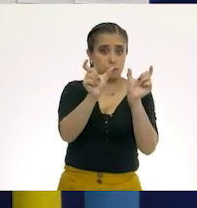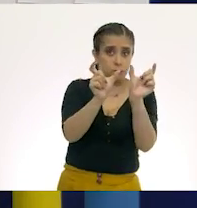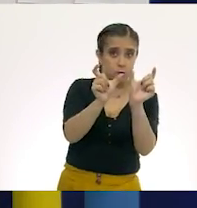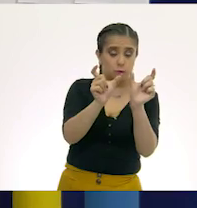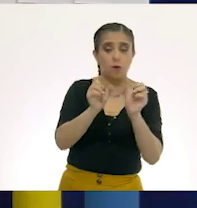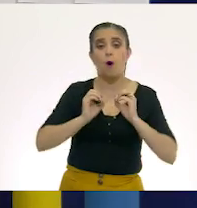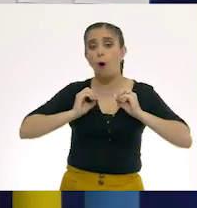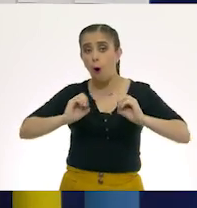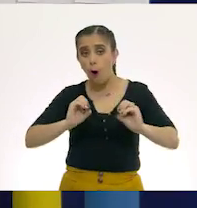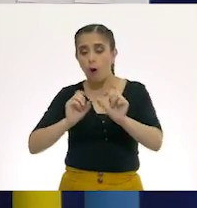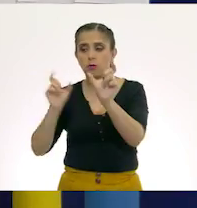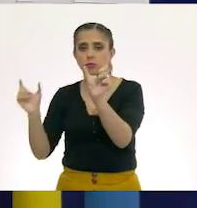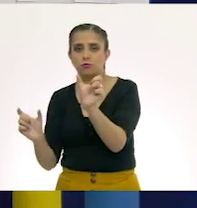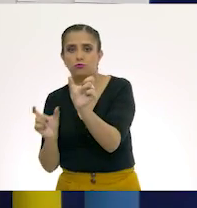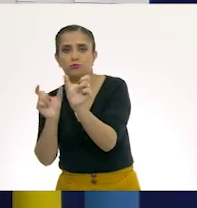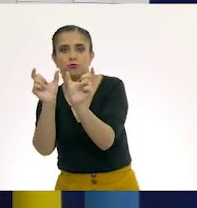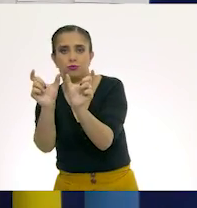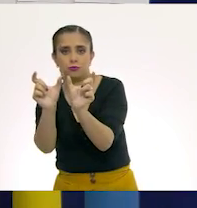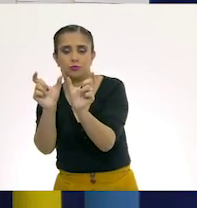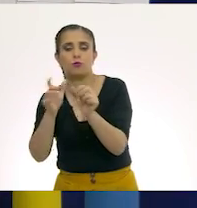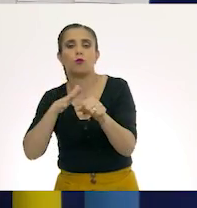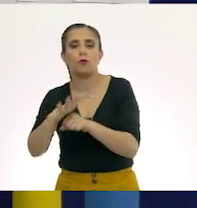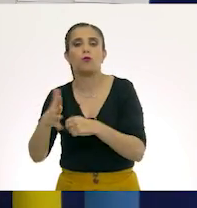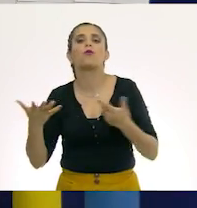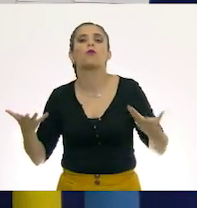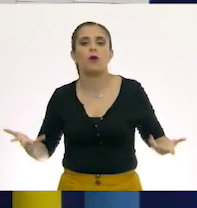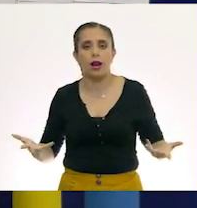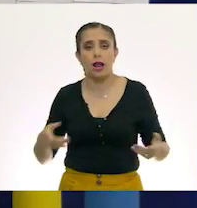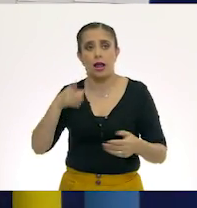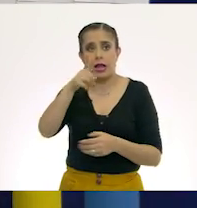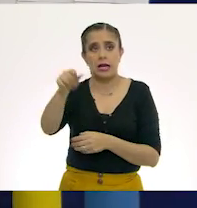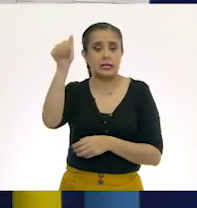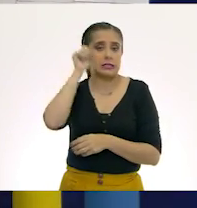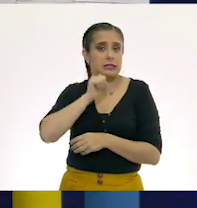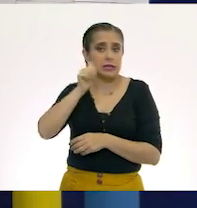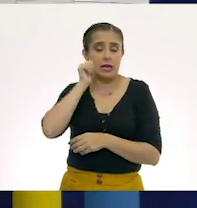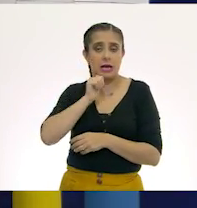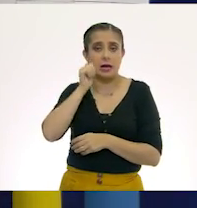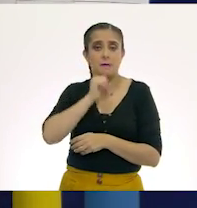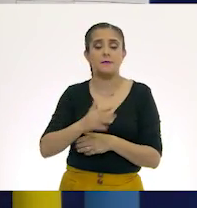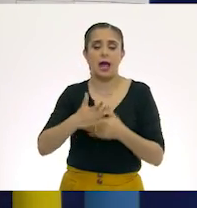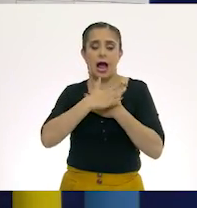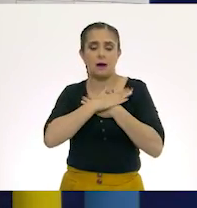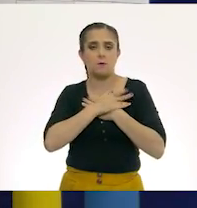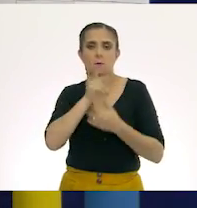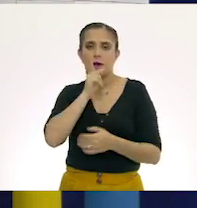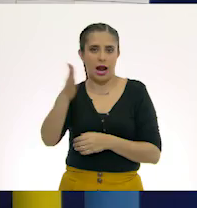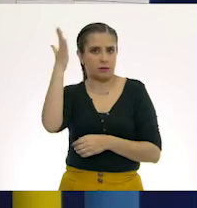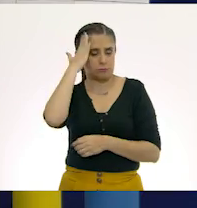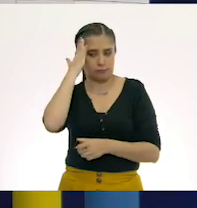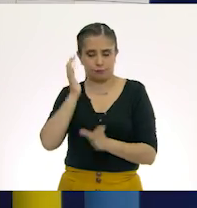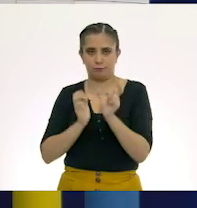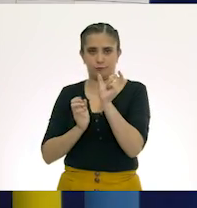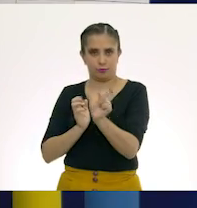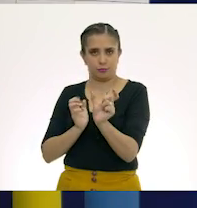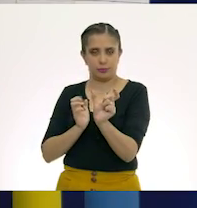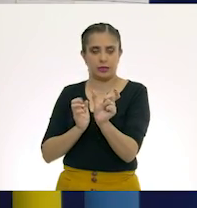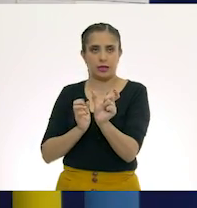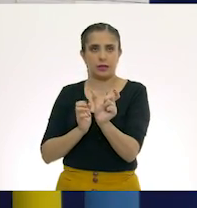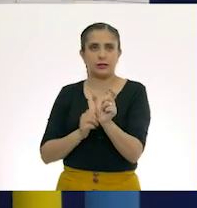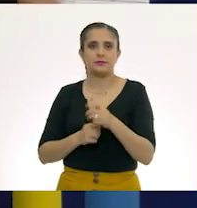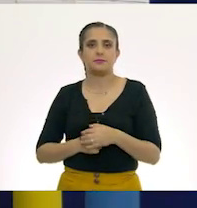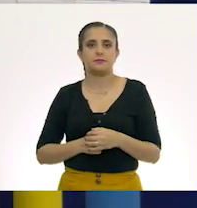¿Sí? Si se dan cuenta, siempre la raíz es la palabra amor. ¿Cómo armarías esta palabra,